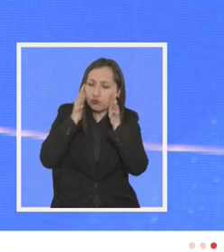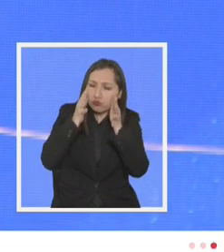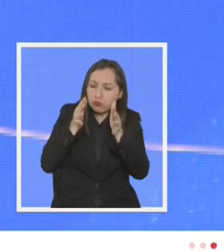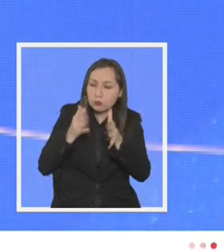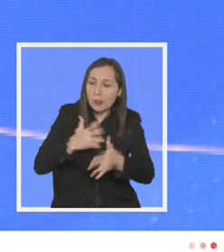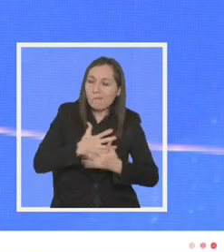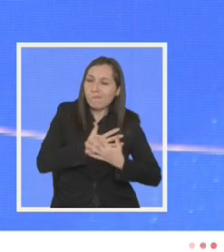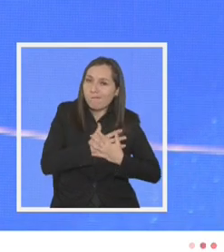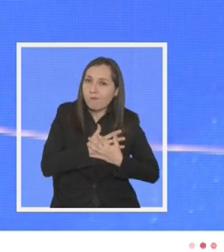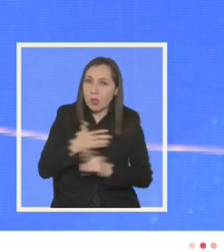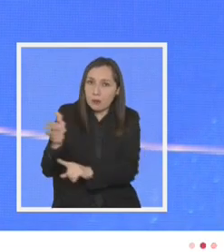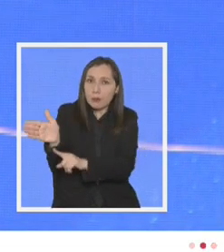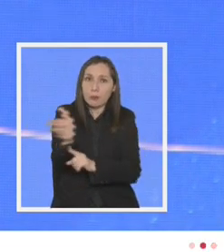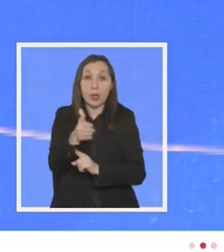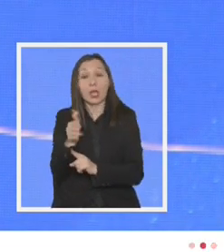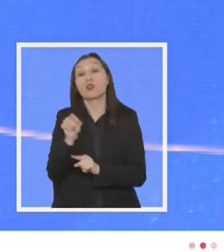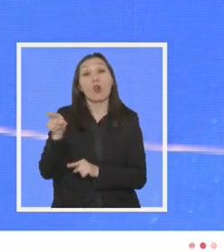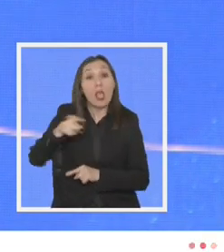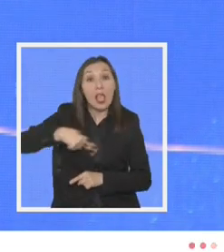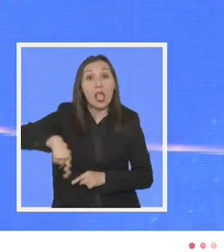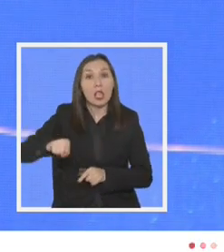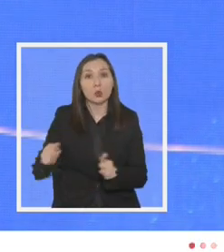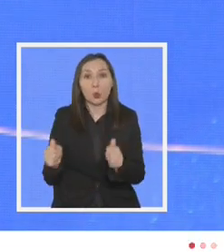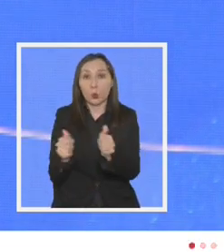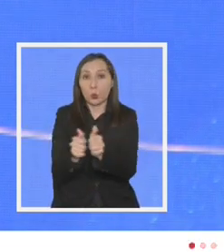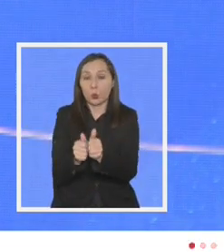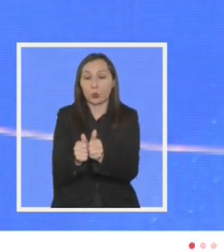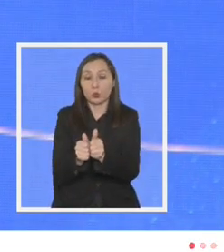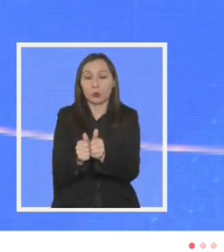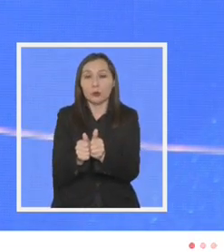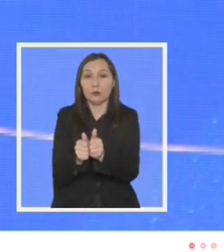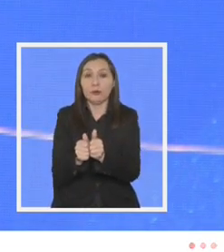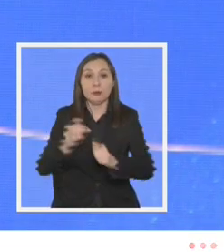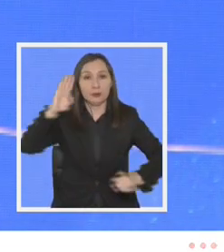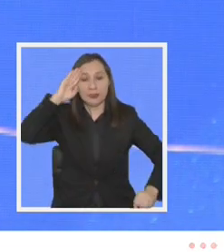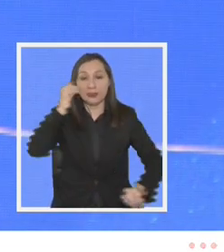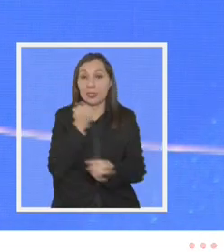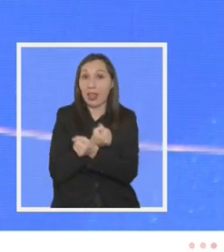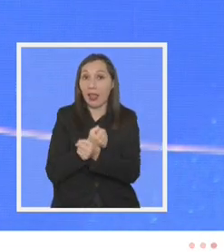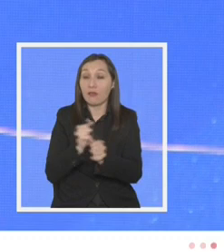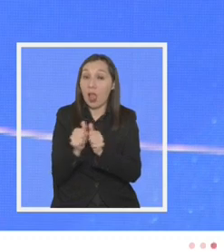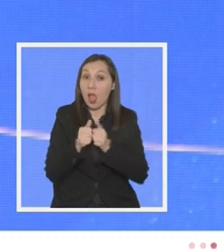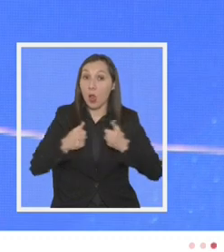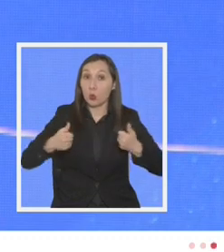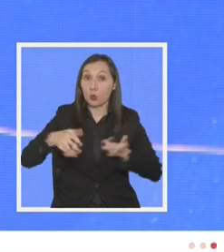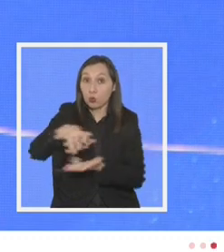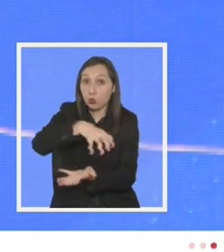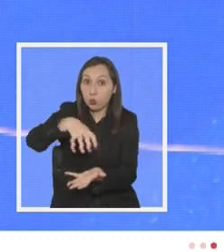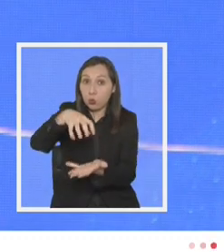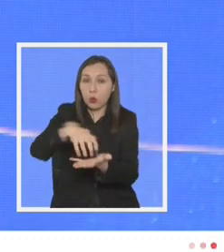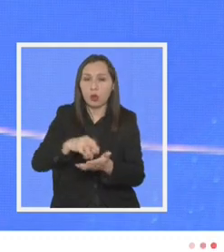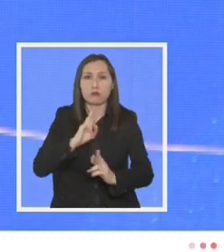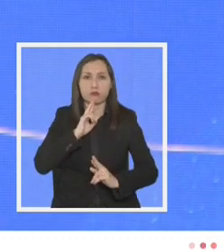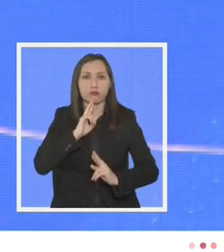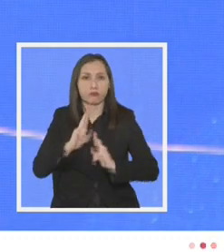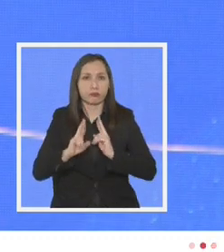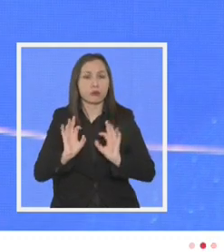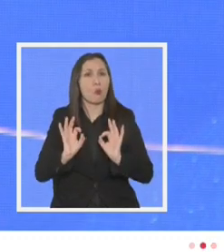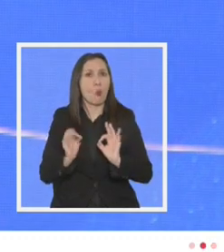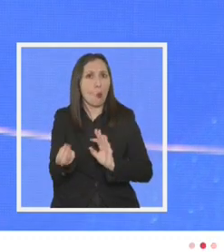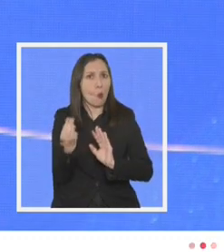sentido patriótico, que han tenido en conjunto con carabineros y las autoridades locales una respuesta